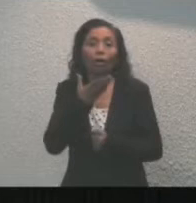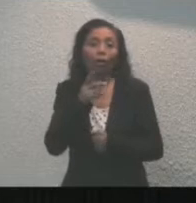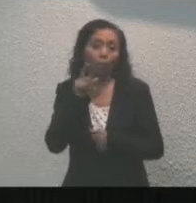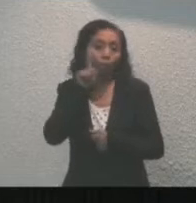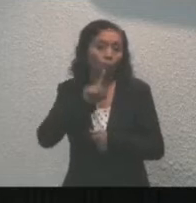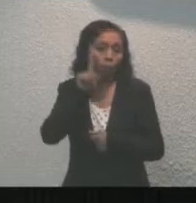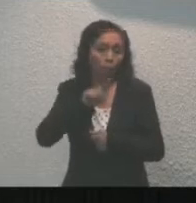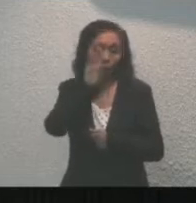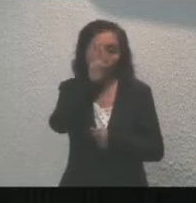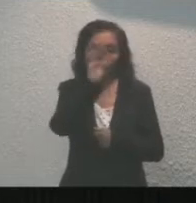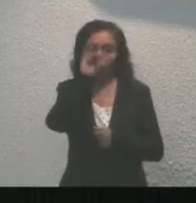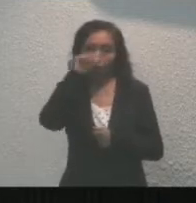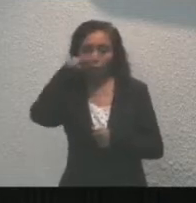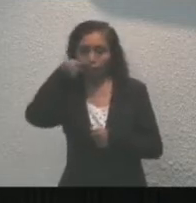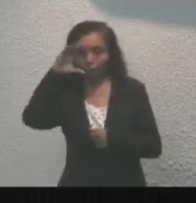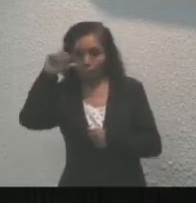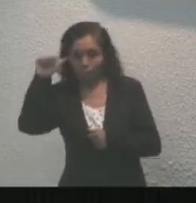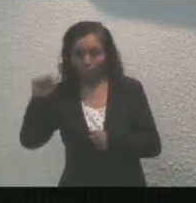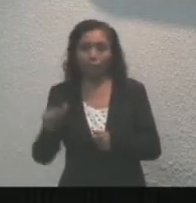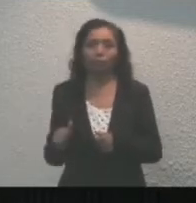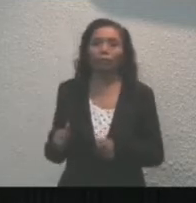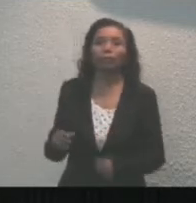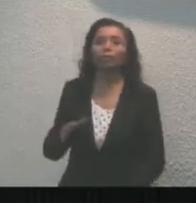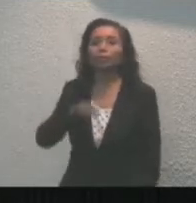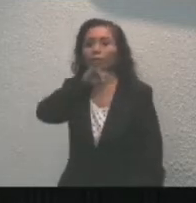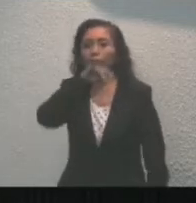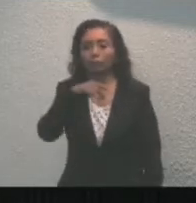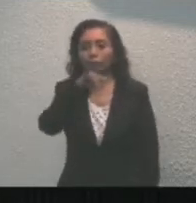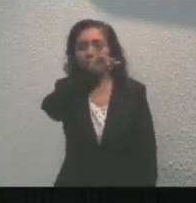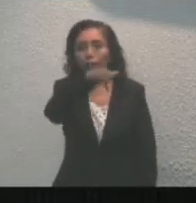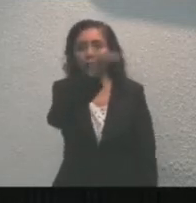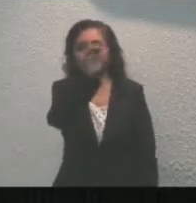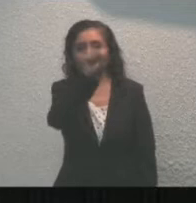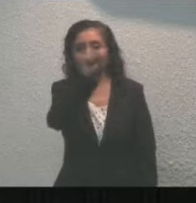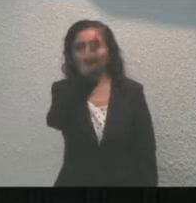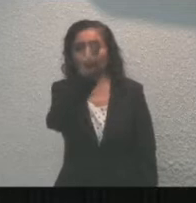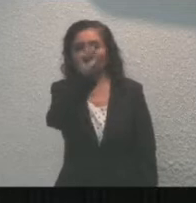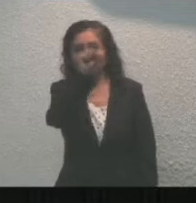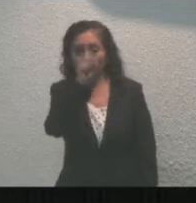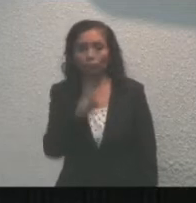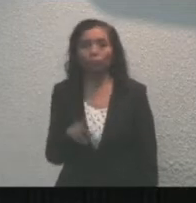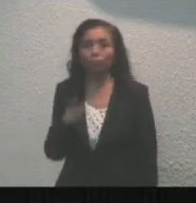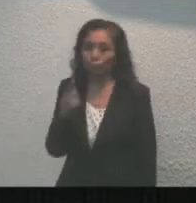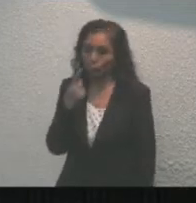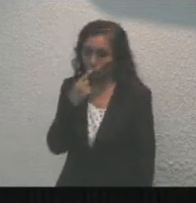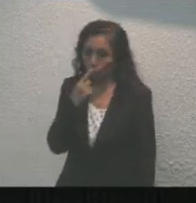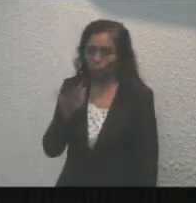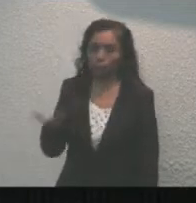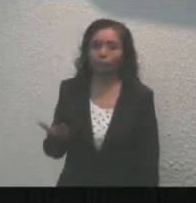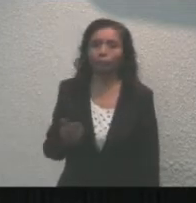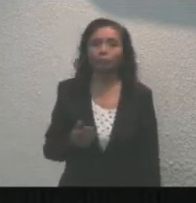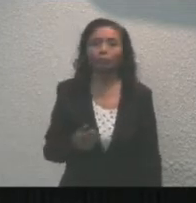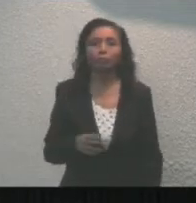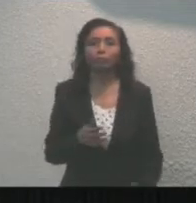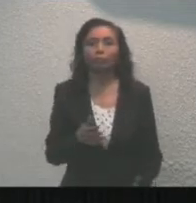Bianca Fabiola Pech Tzip, Ciudadano Jesús Gabriel Sulpiña, Saludo al General de Brigada Roberto